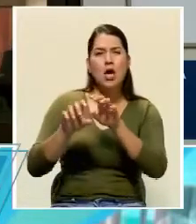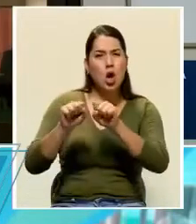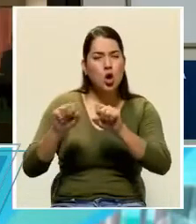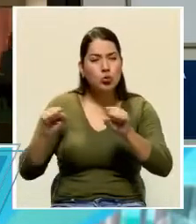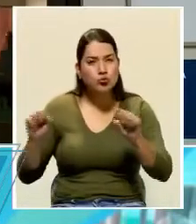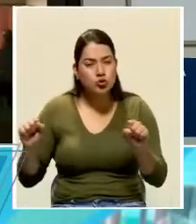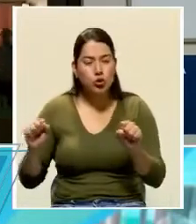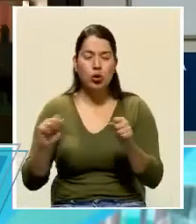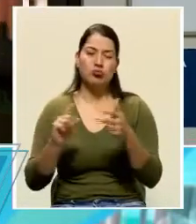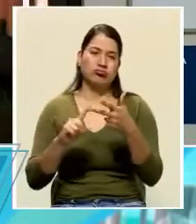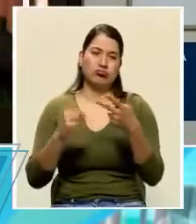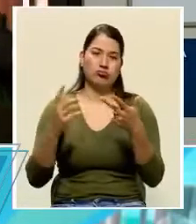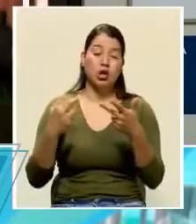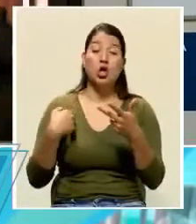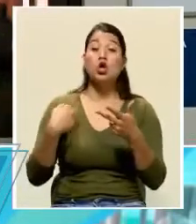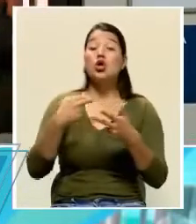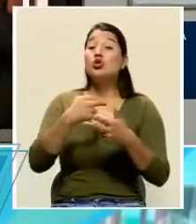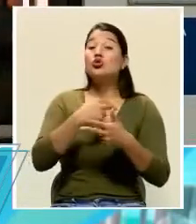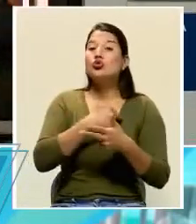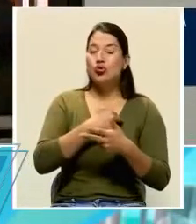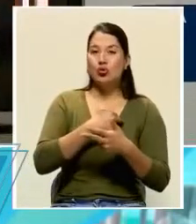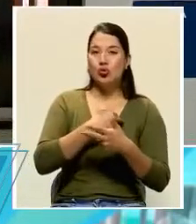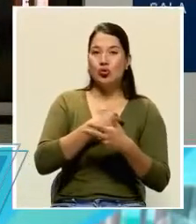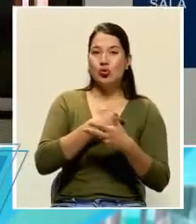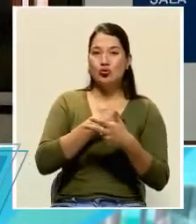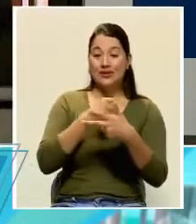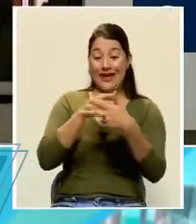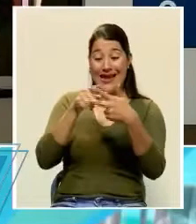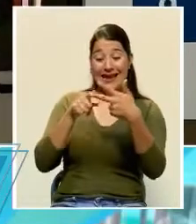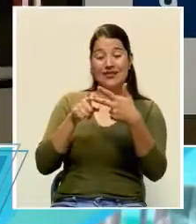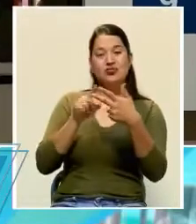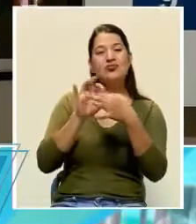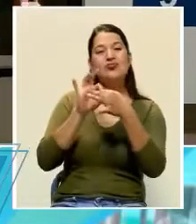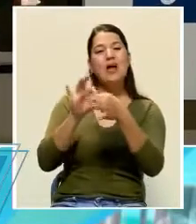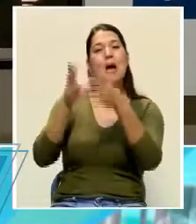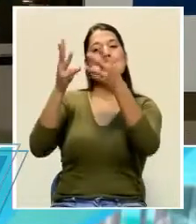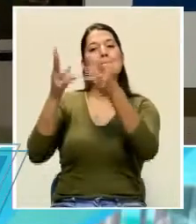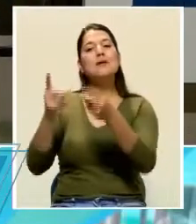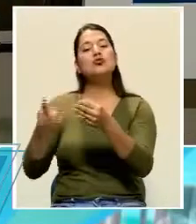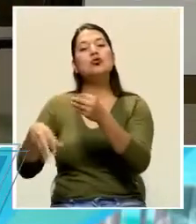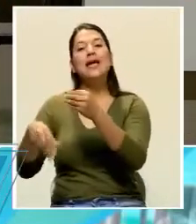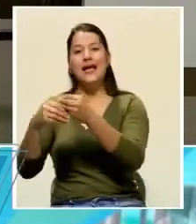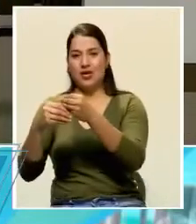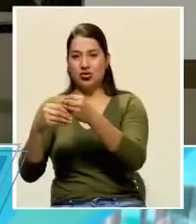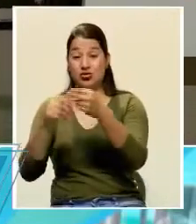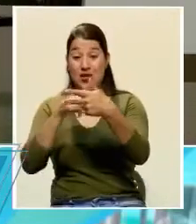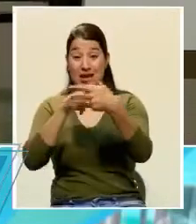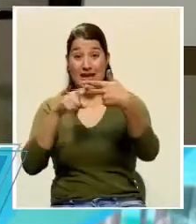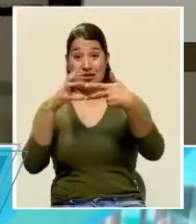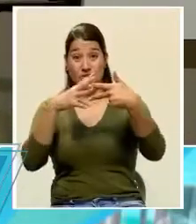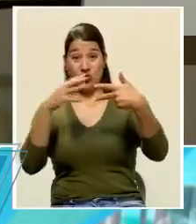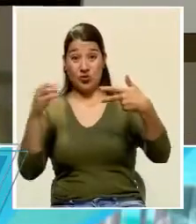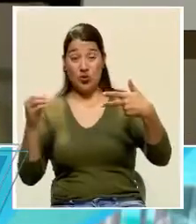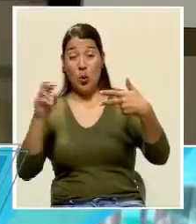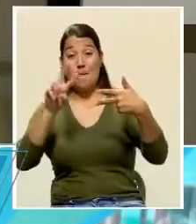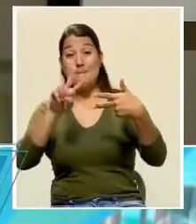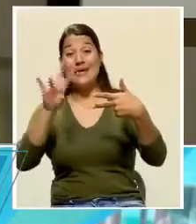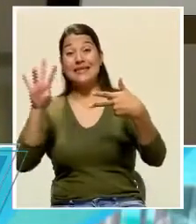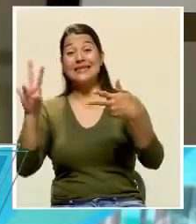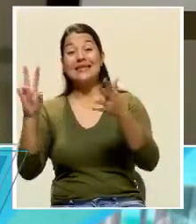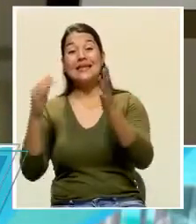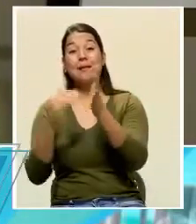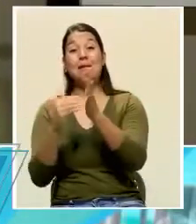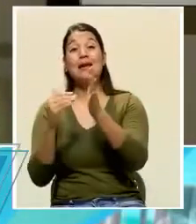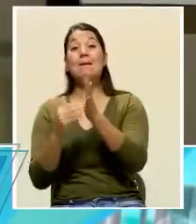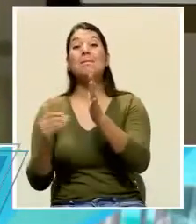Tenemos que señalarlo como presupuesto extraordinario. Eso suma un gran total de 27 mil millones para todas